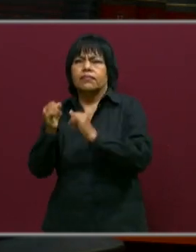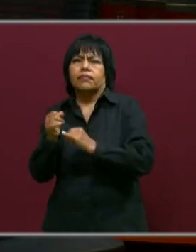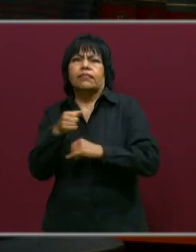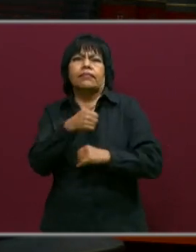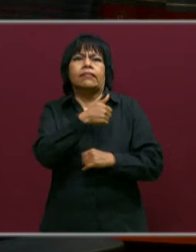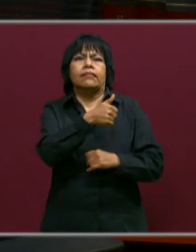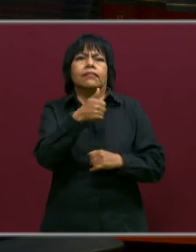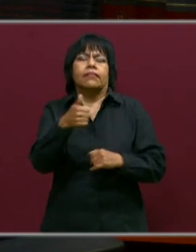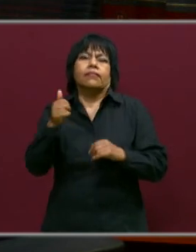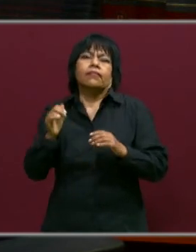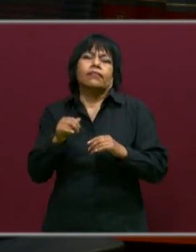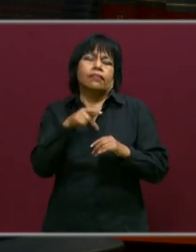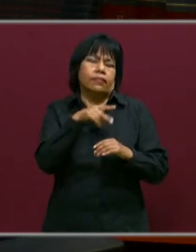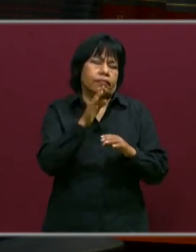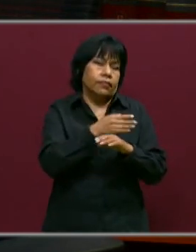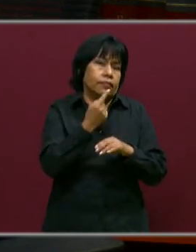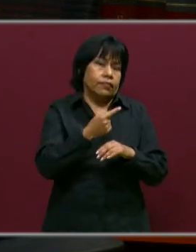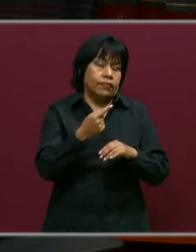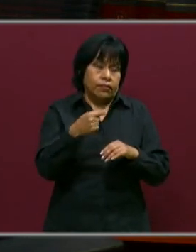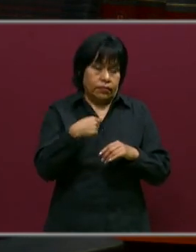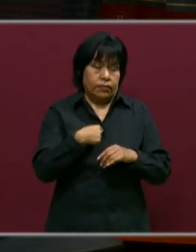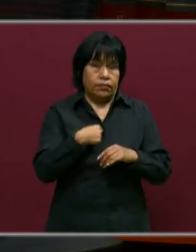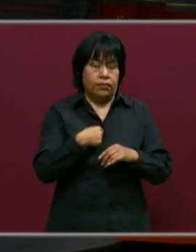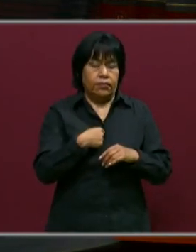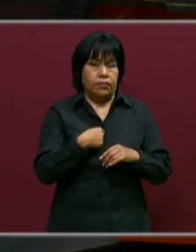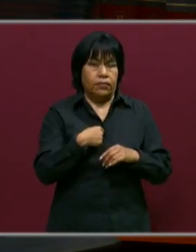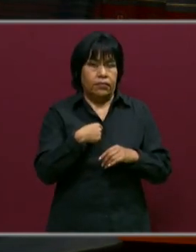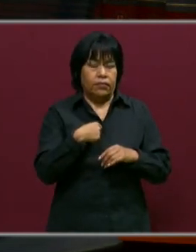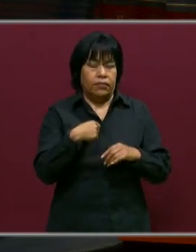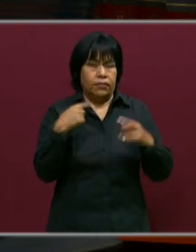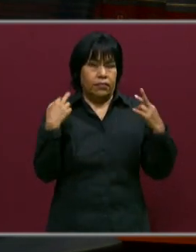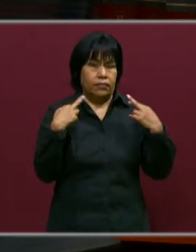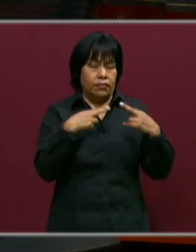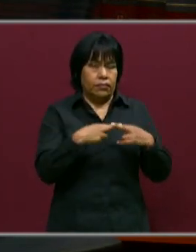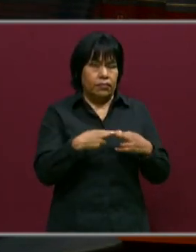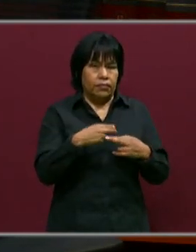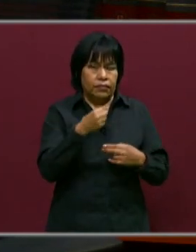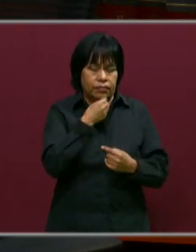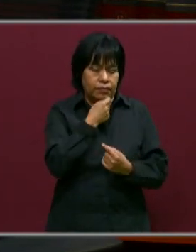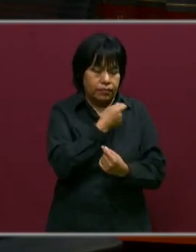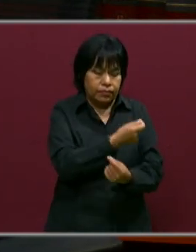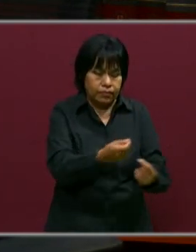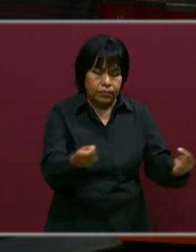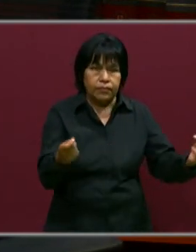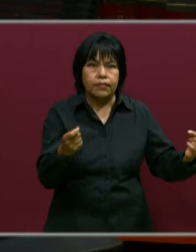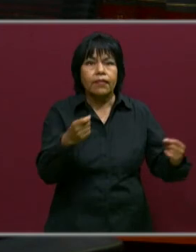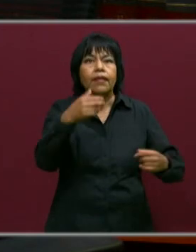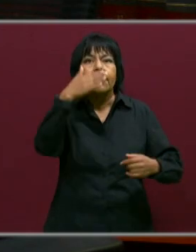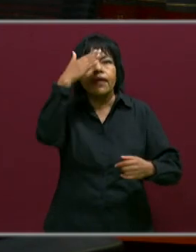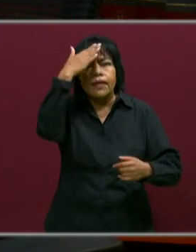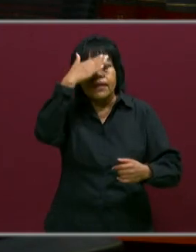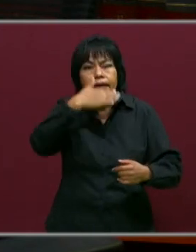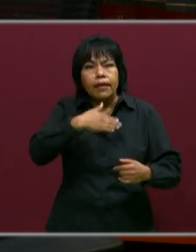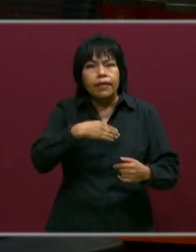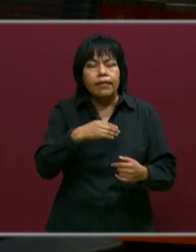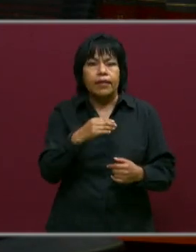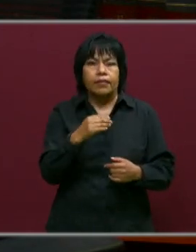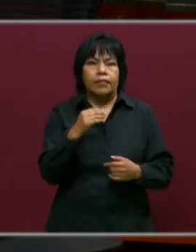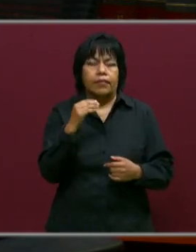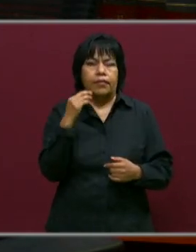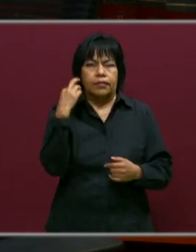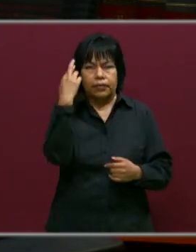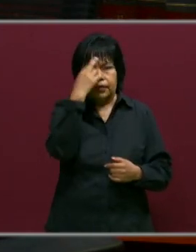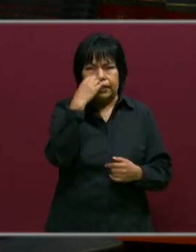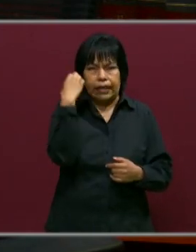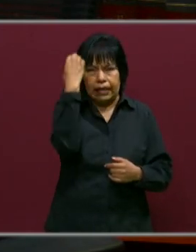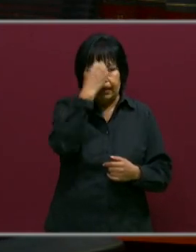uno de los niños, porque como educadora, si nosotros sabemos en nuestro diagnóstico y